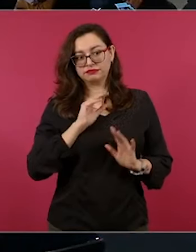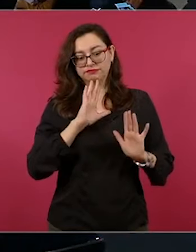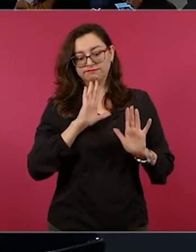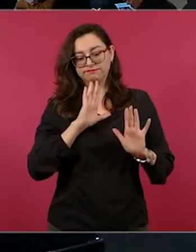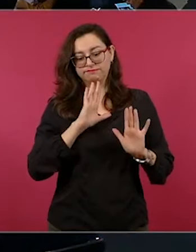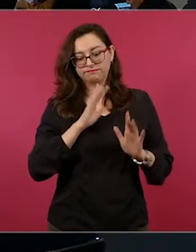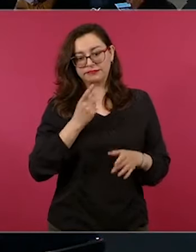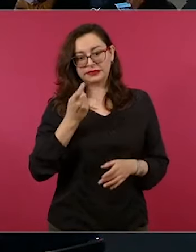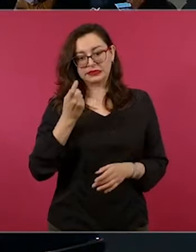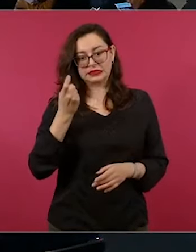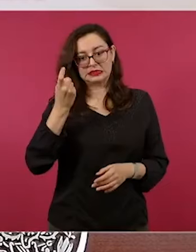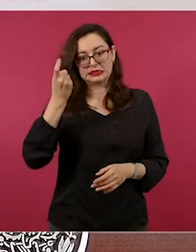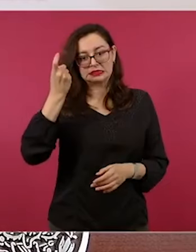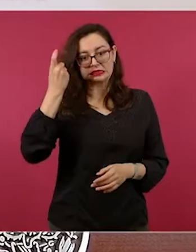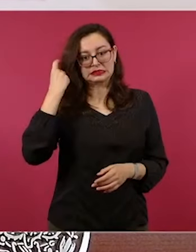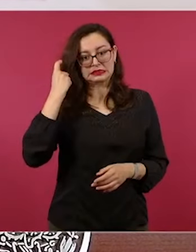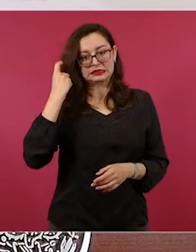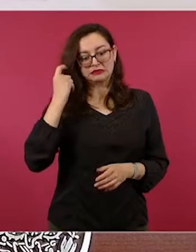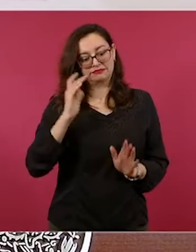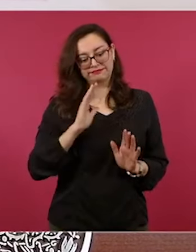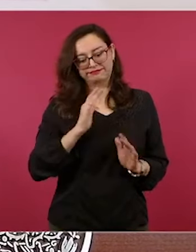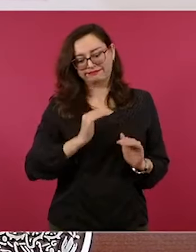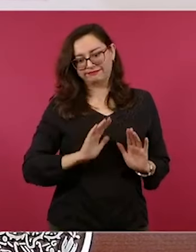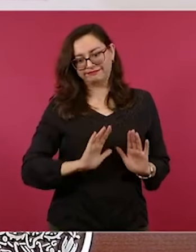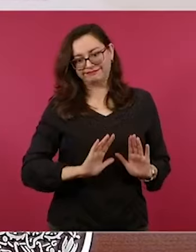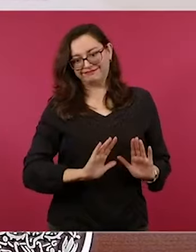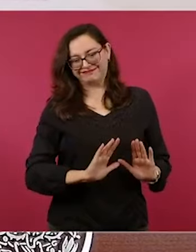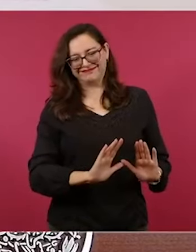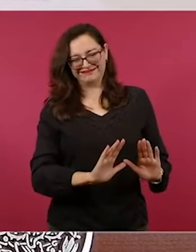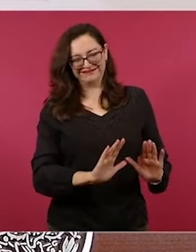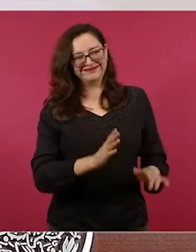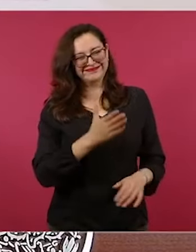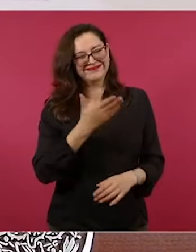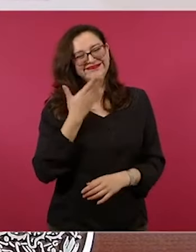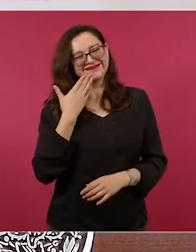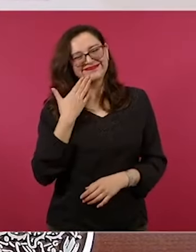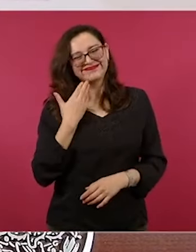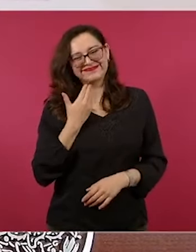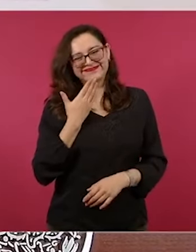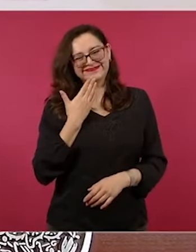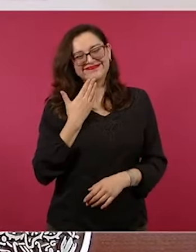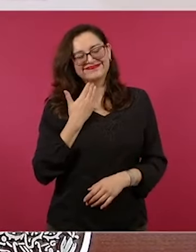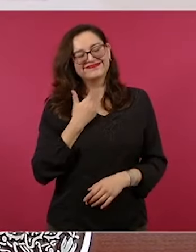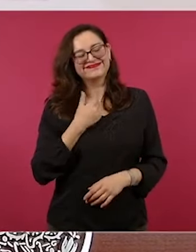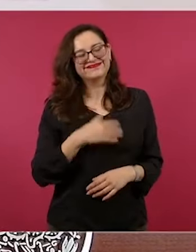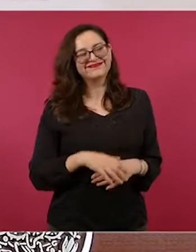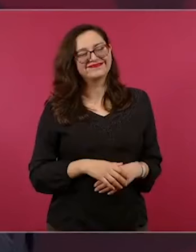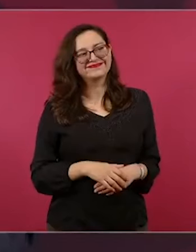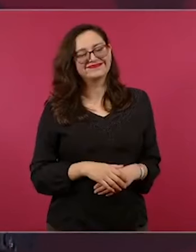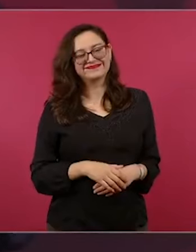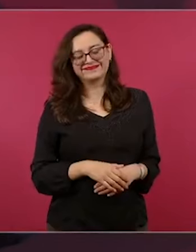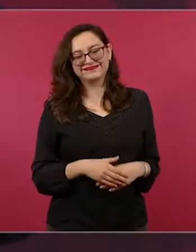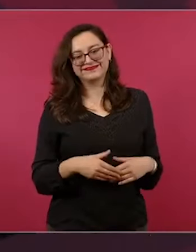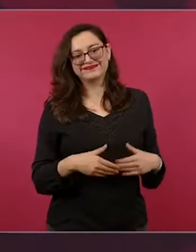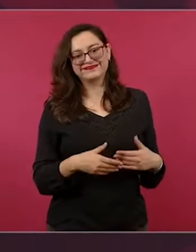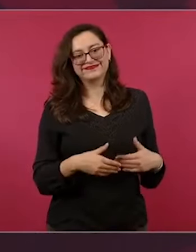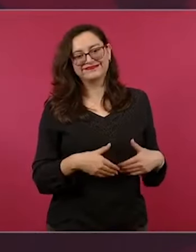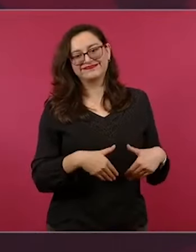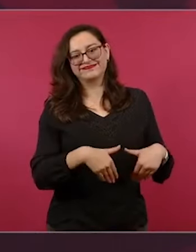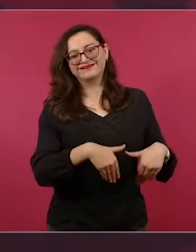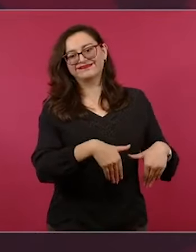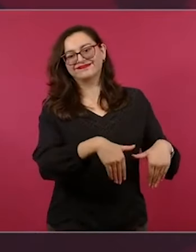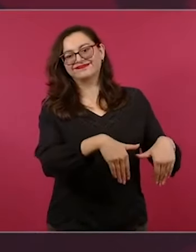camino, ahí la llevas, vas muy bien, ¿y cómo ves eso? No,